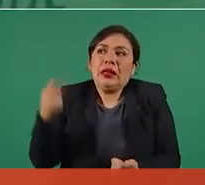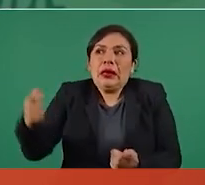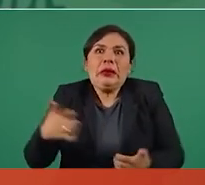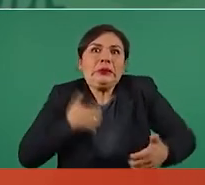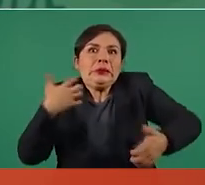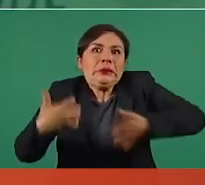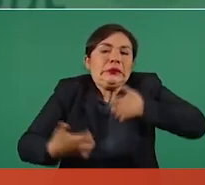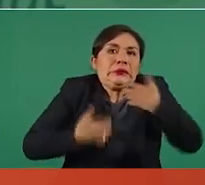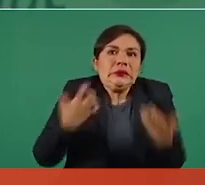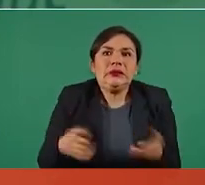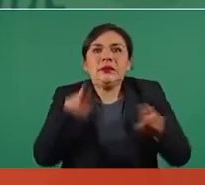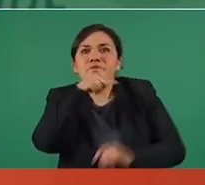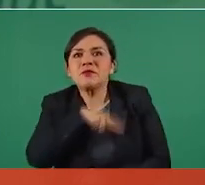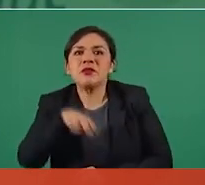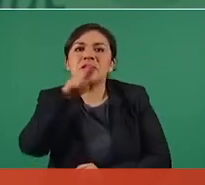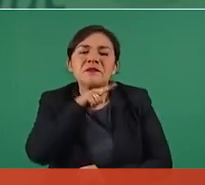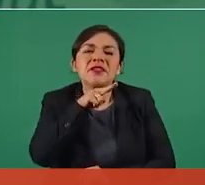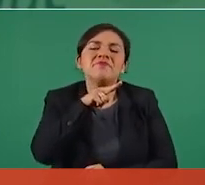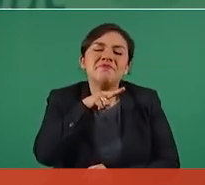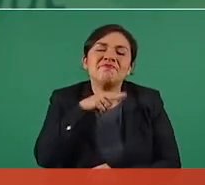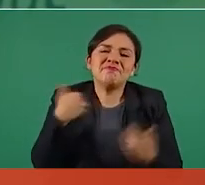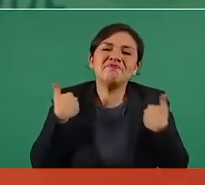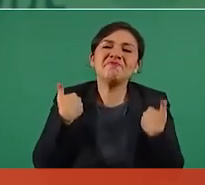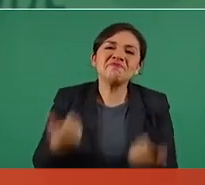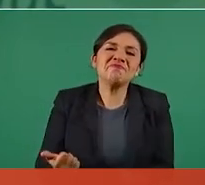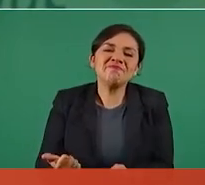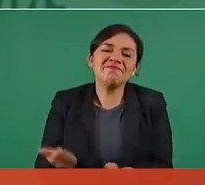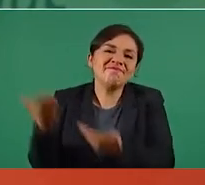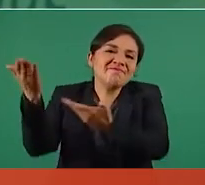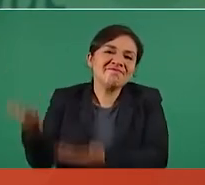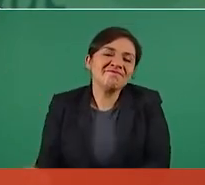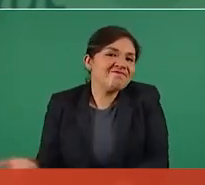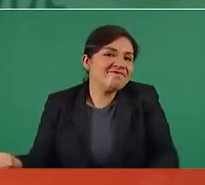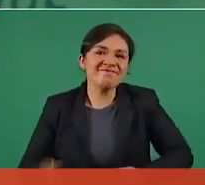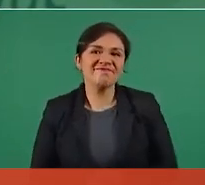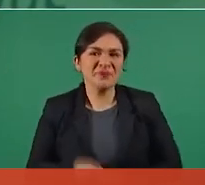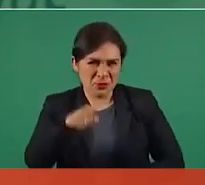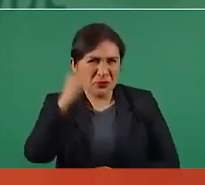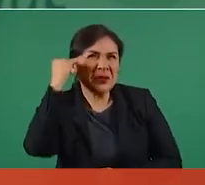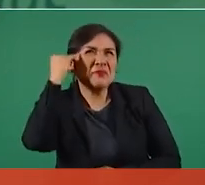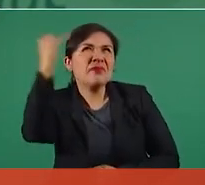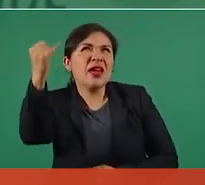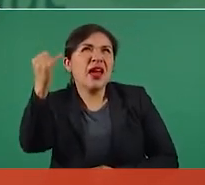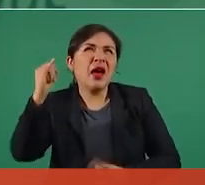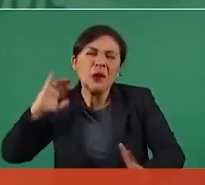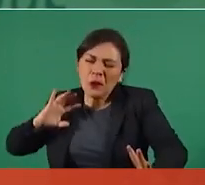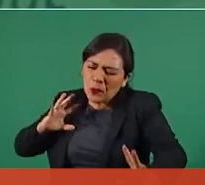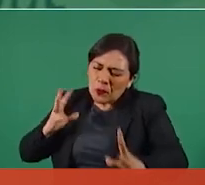de Juan Francisco. Porque imagínense cuántos años